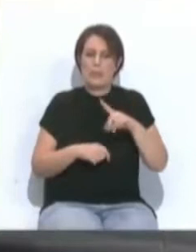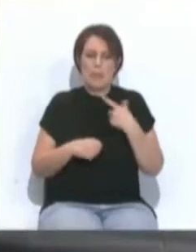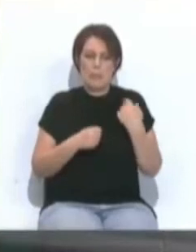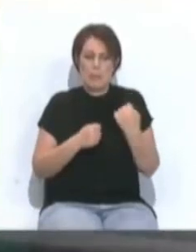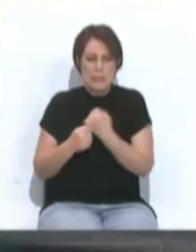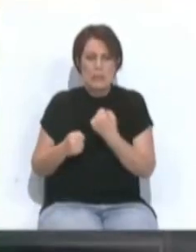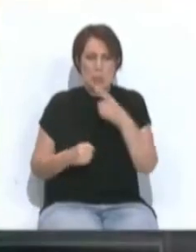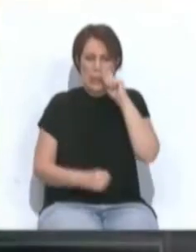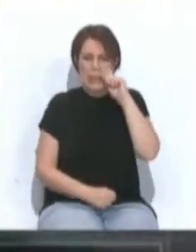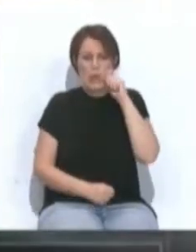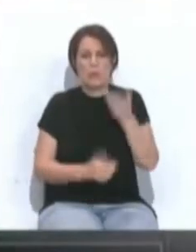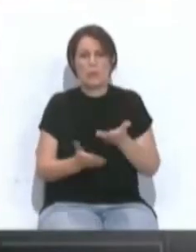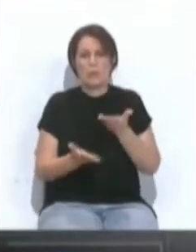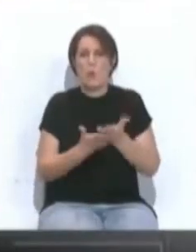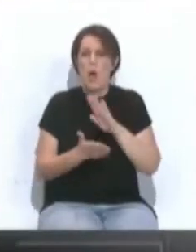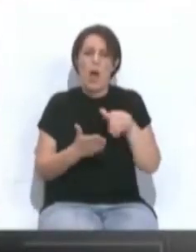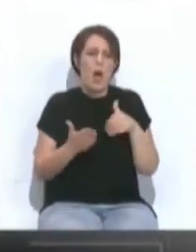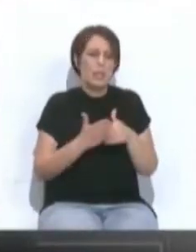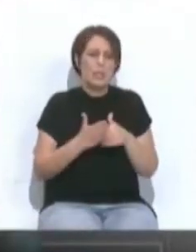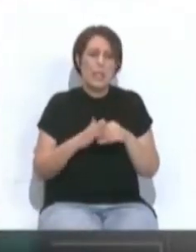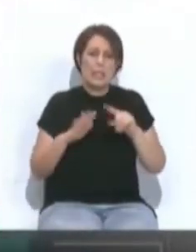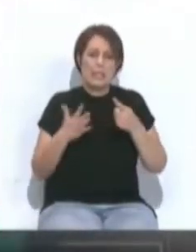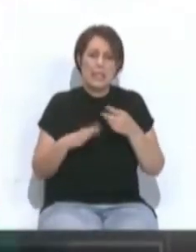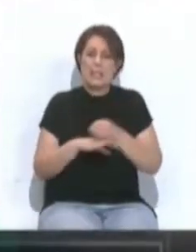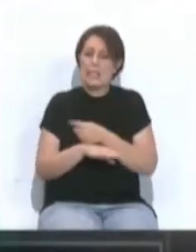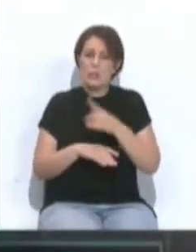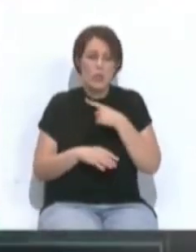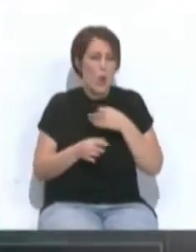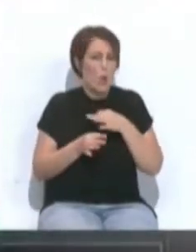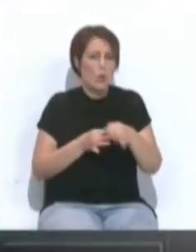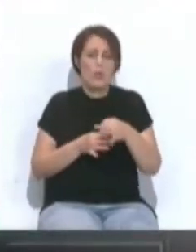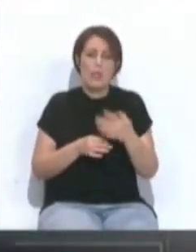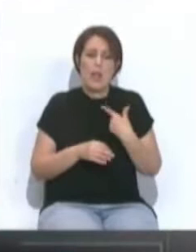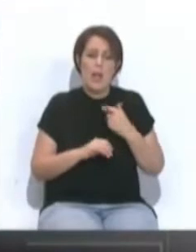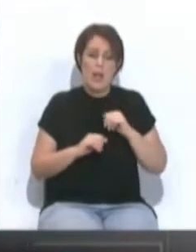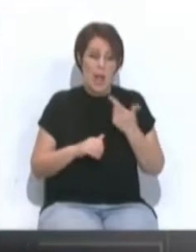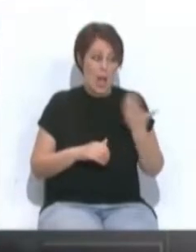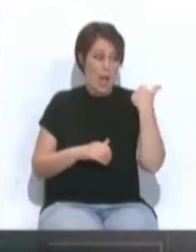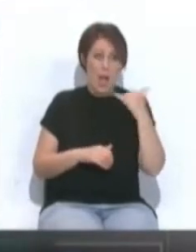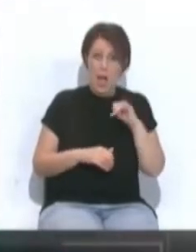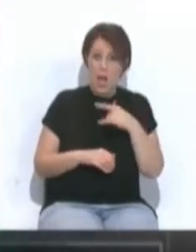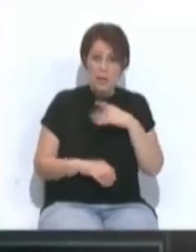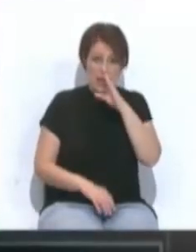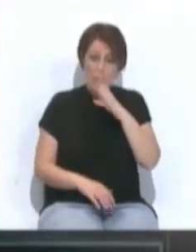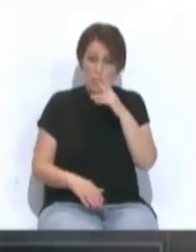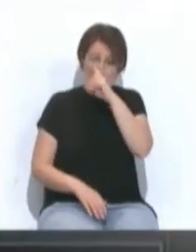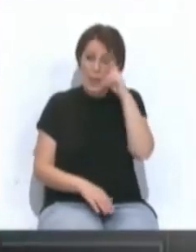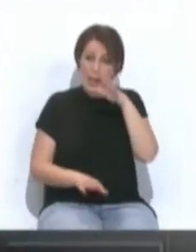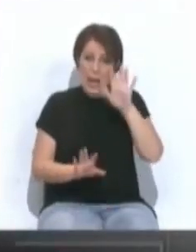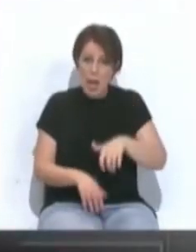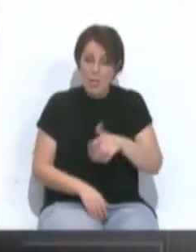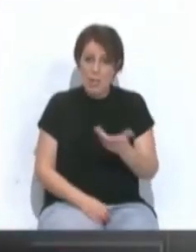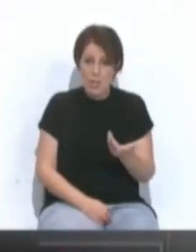turístico. Reclamamos hasta los mismos seis trenes diarios que llegamos a tener de conexión directa Madrid-Cádiz